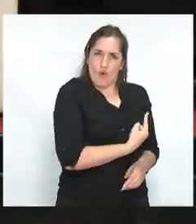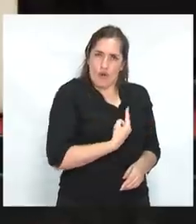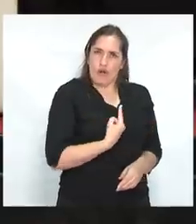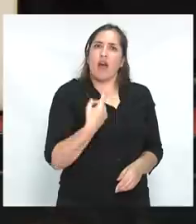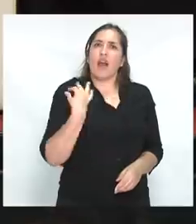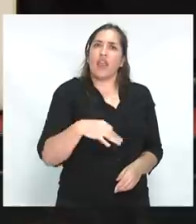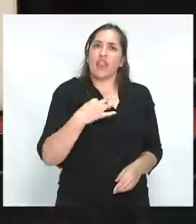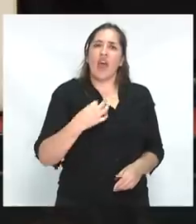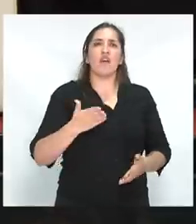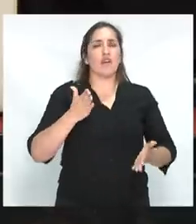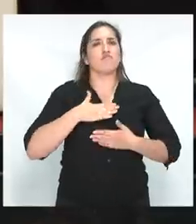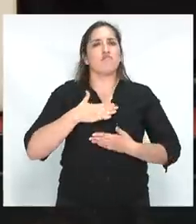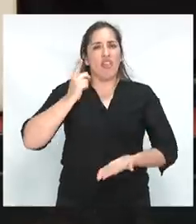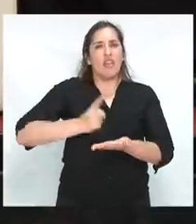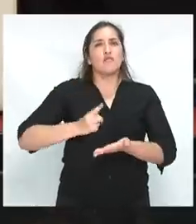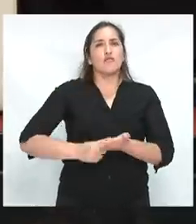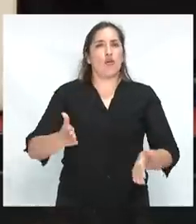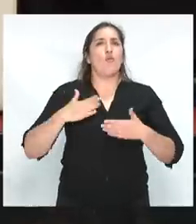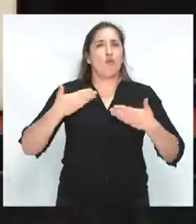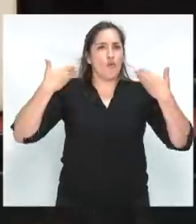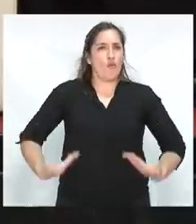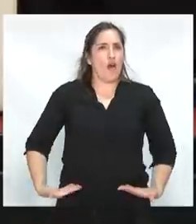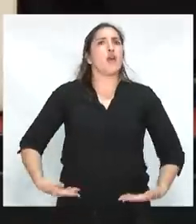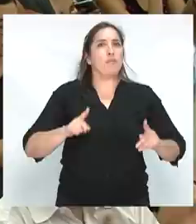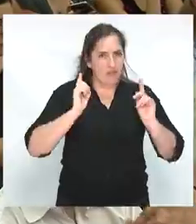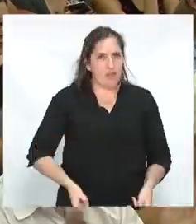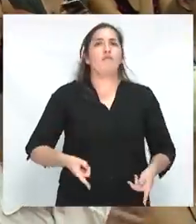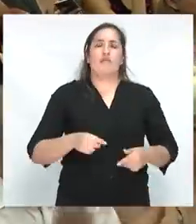que ser soberana sobre las decisiones de su cuerpo.